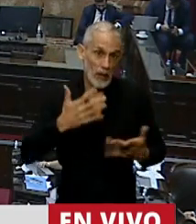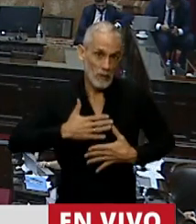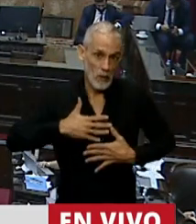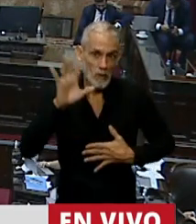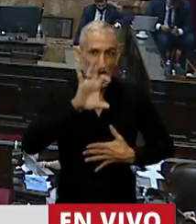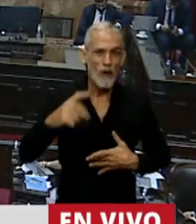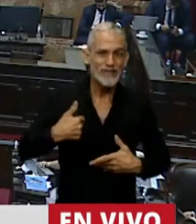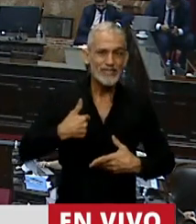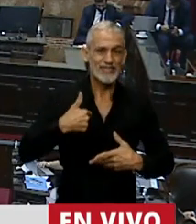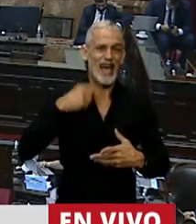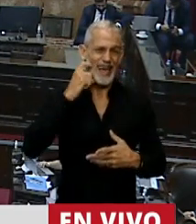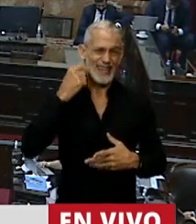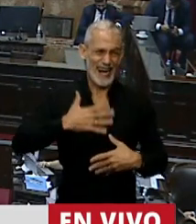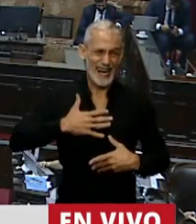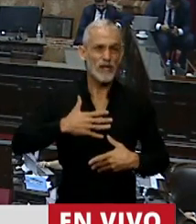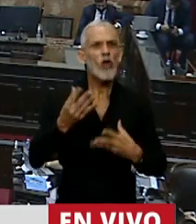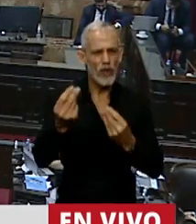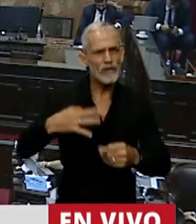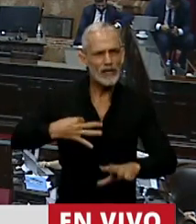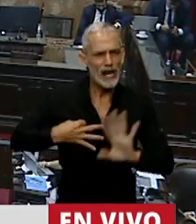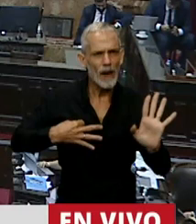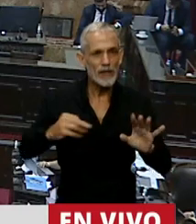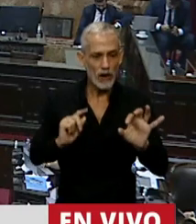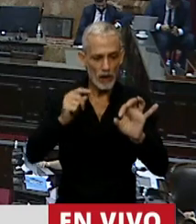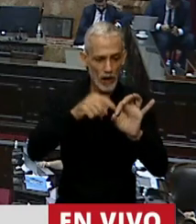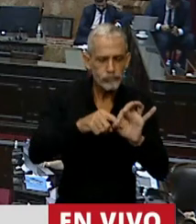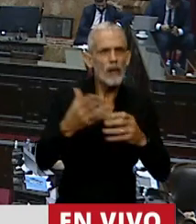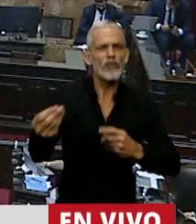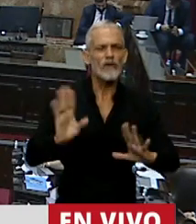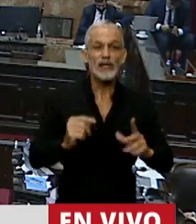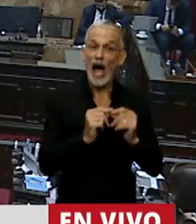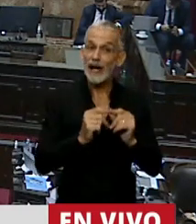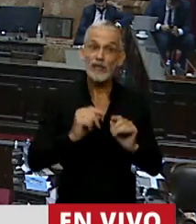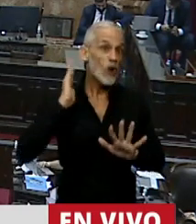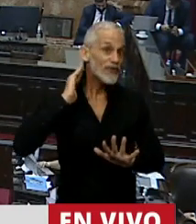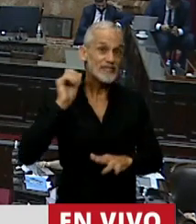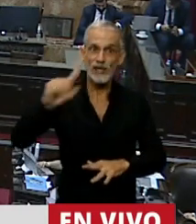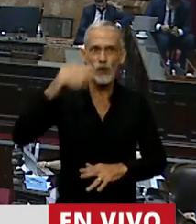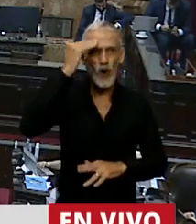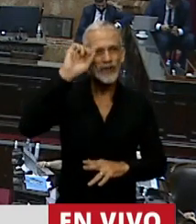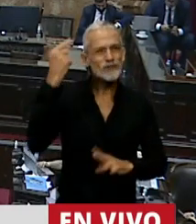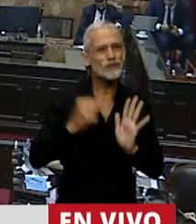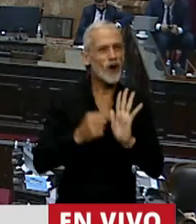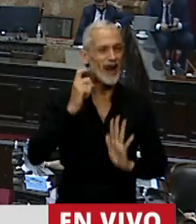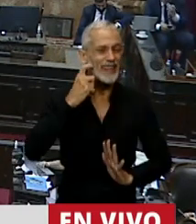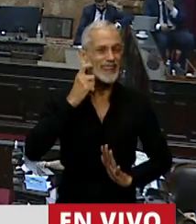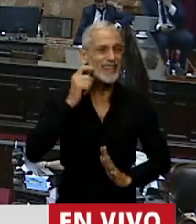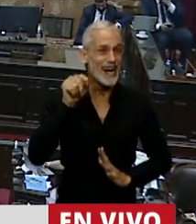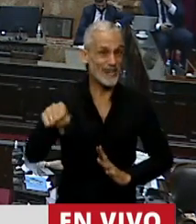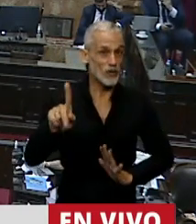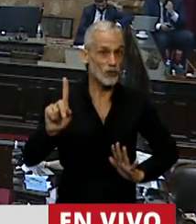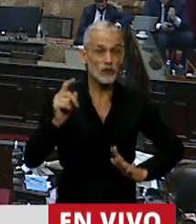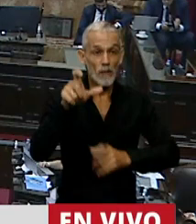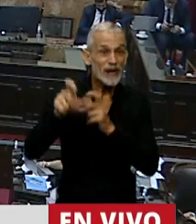provincia. Entre Ríos defiende la vida a partir de la concepción en el artículo 16 de su Constitución. Y los